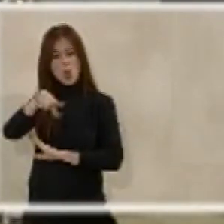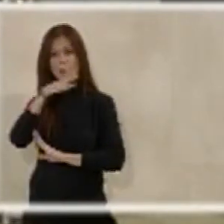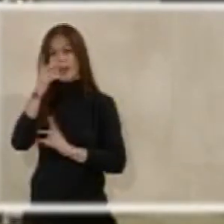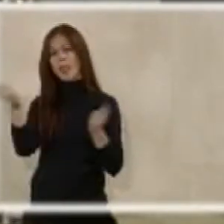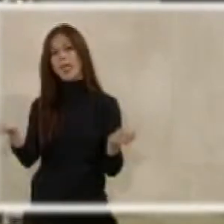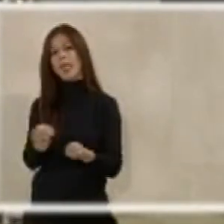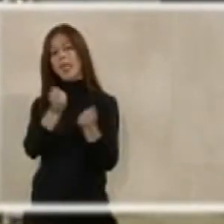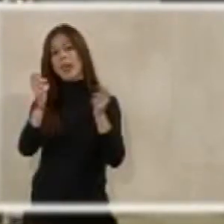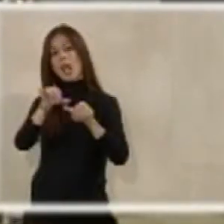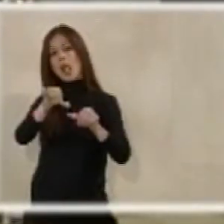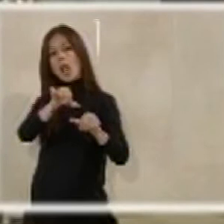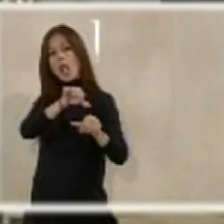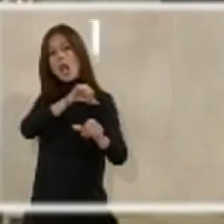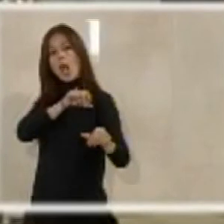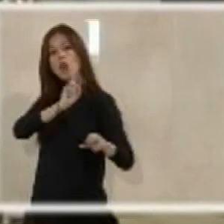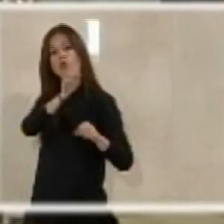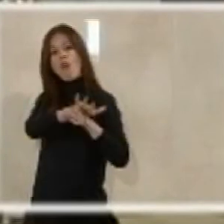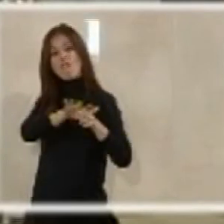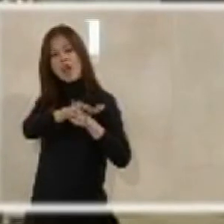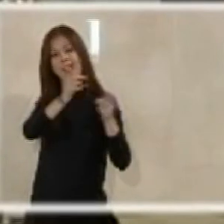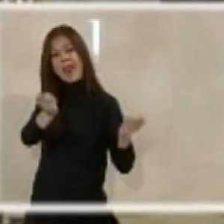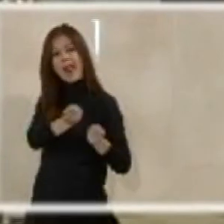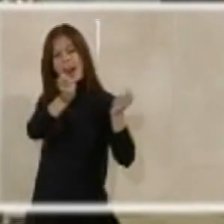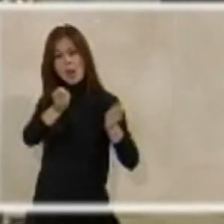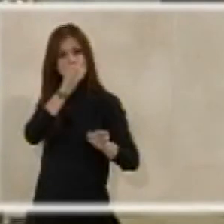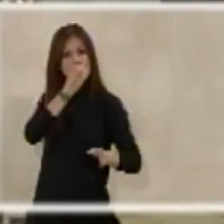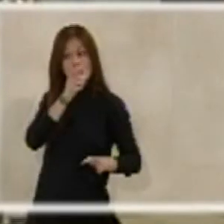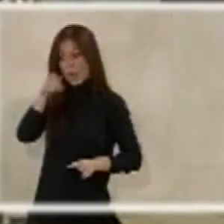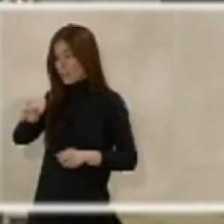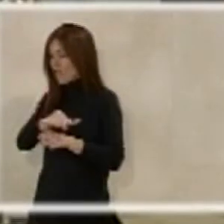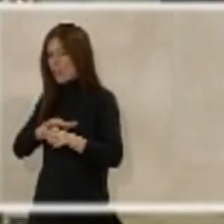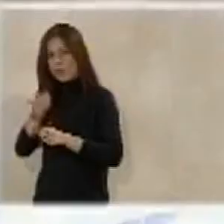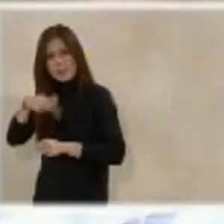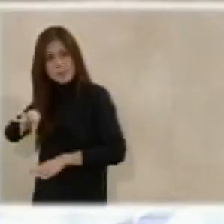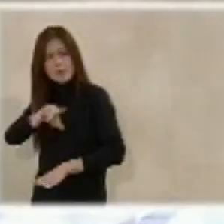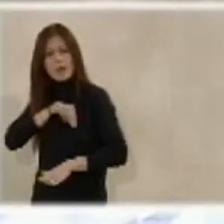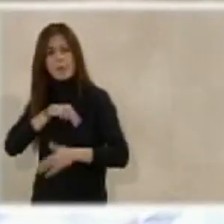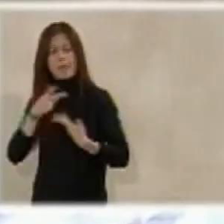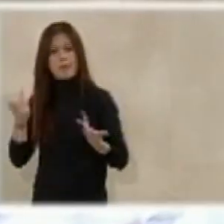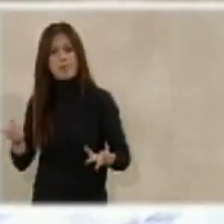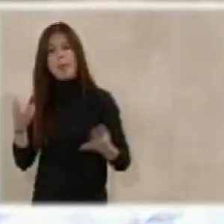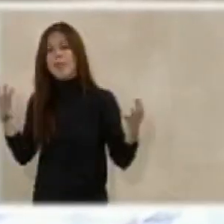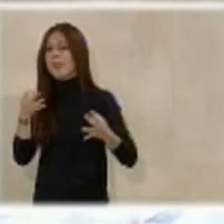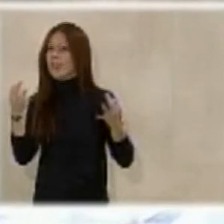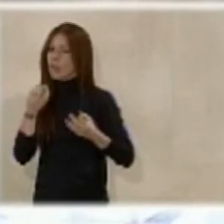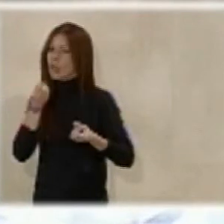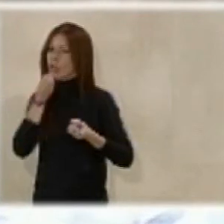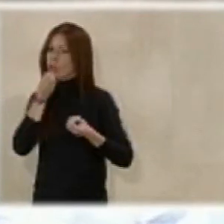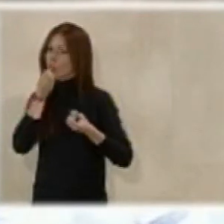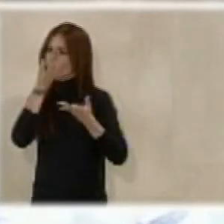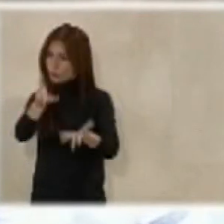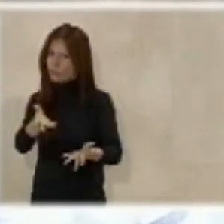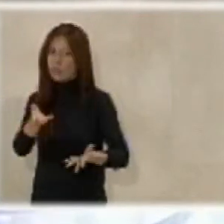virtudes de lo que ustedes han hecho en otros barrios. Pues creo que este también se lo puede merecer y que apliquen también su conocimiento y